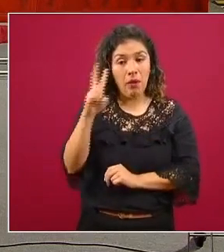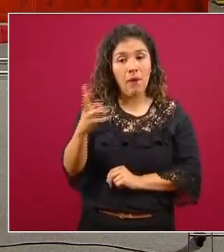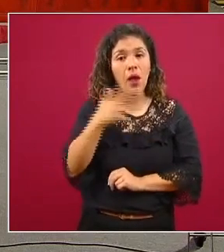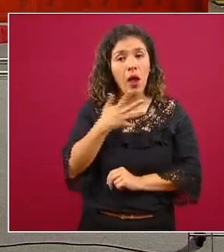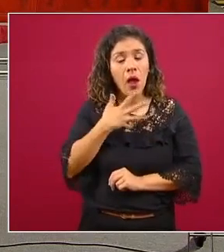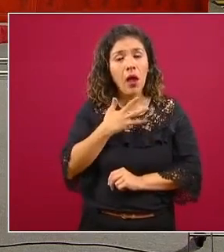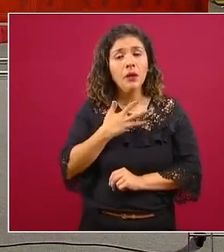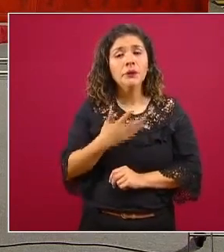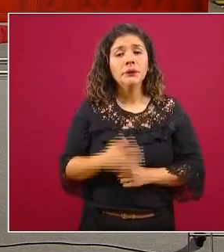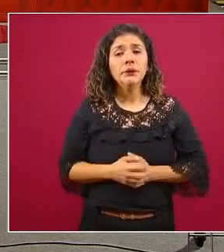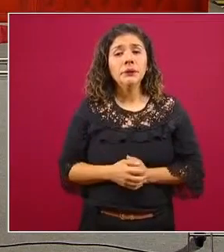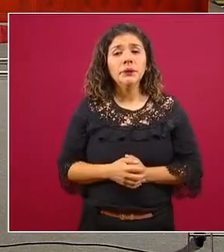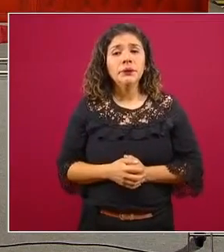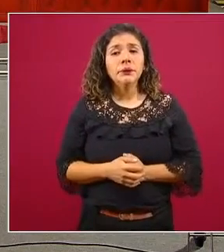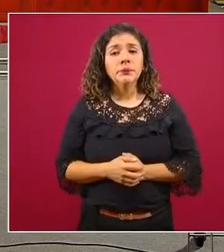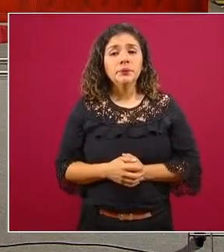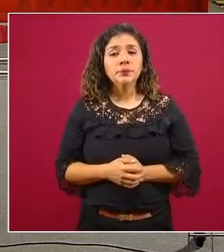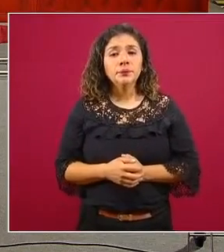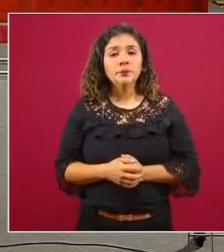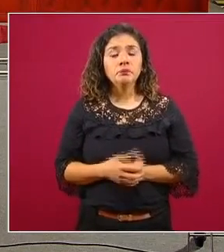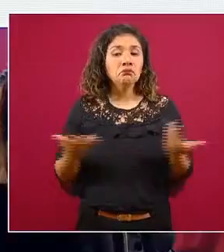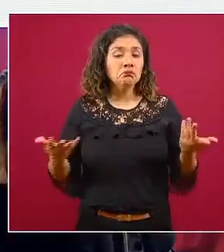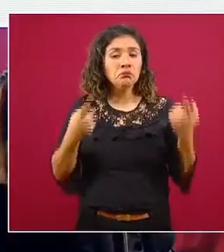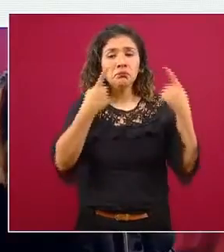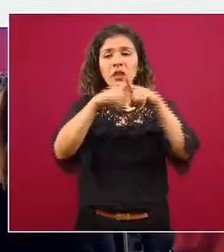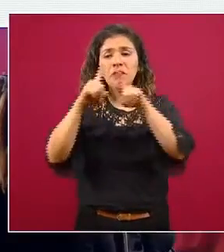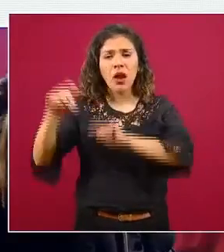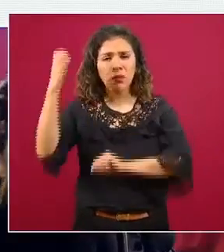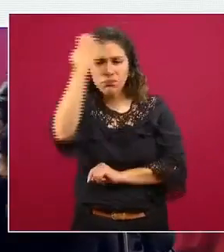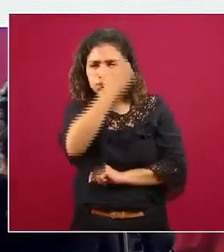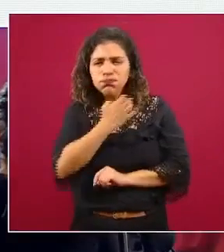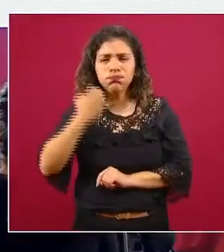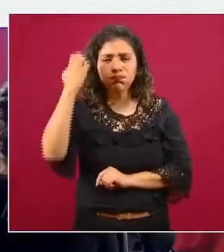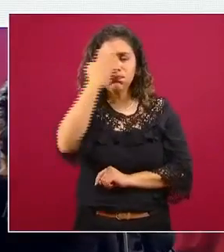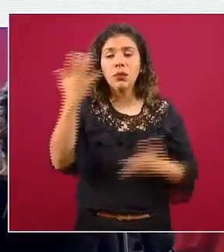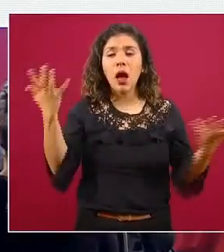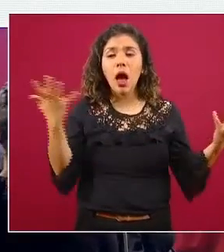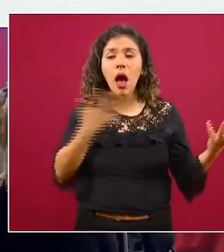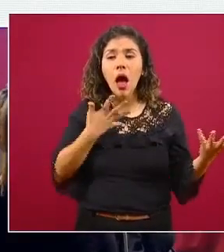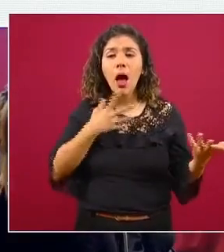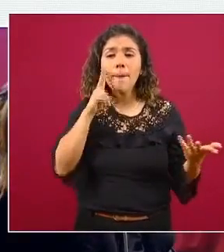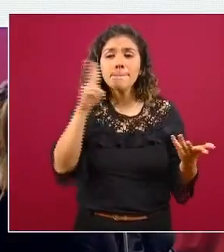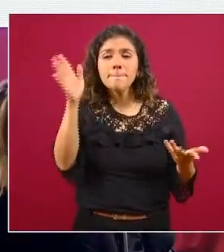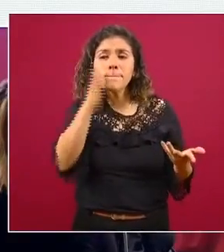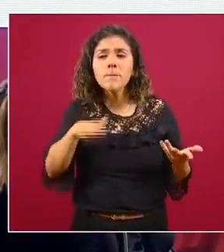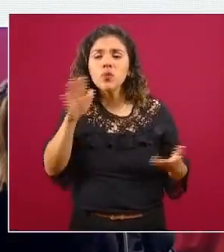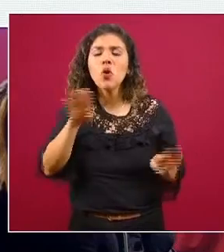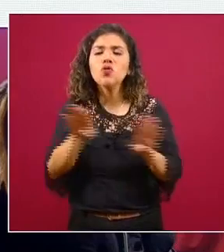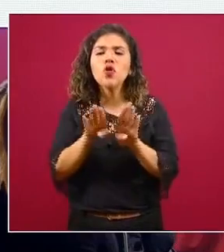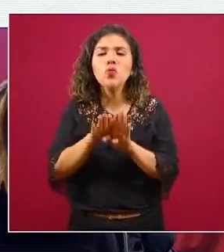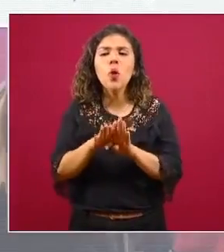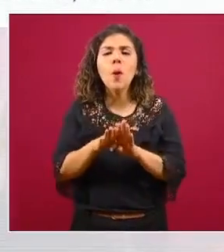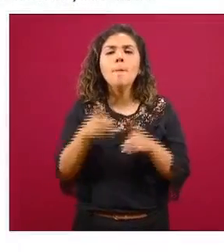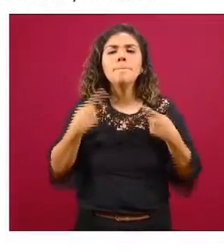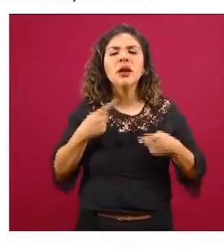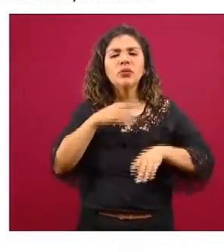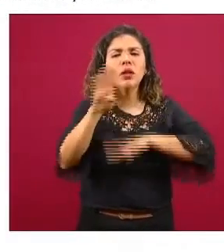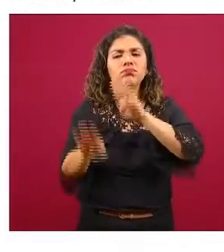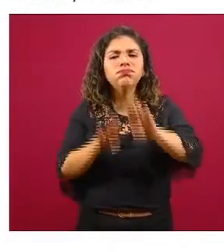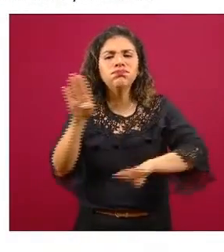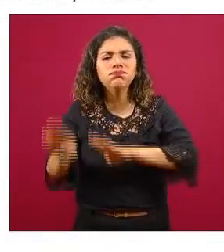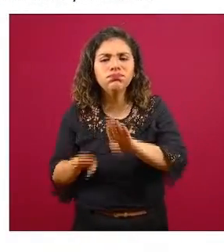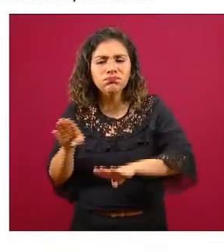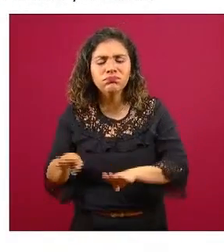tomamos me das la siguiente por favor para diferentes análisis que hicimos se analizó el exceso de mortalidad pero también se aprovechó para ver las